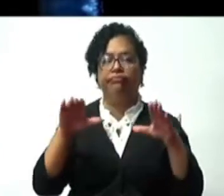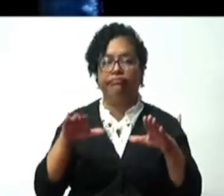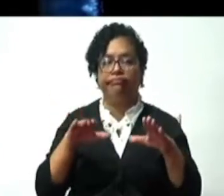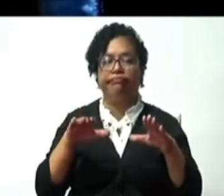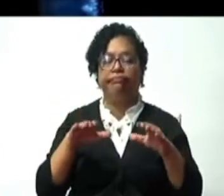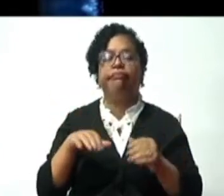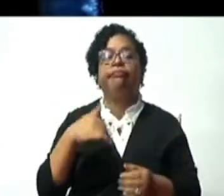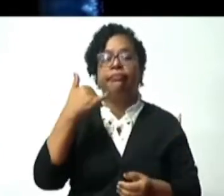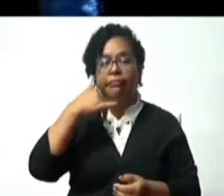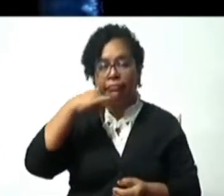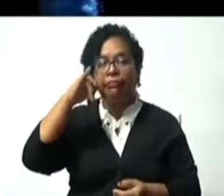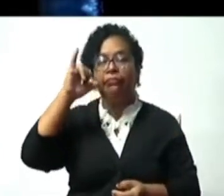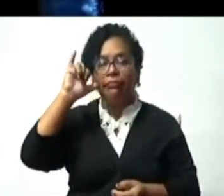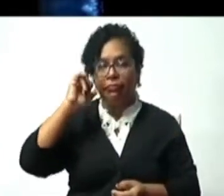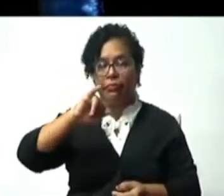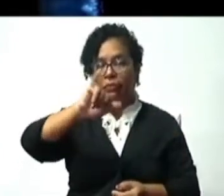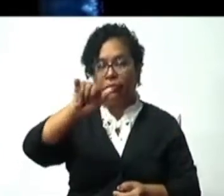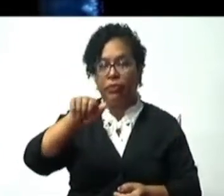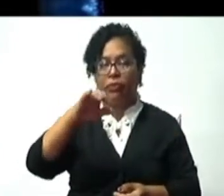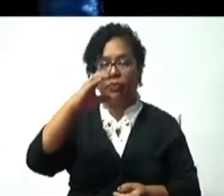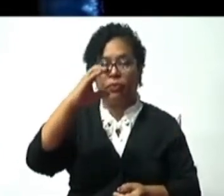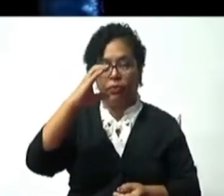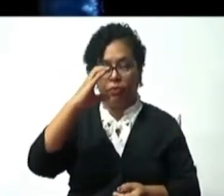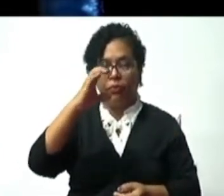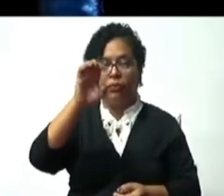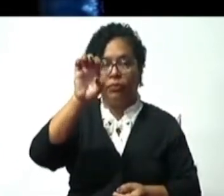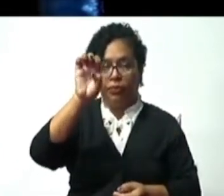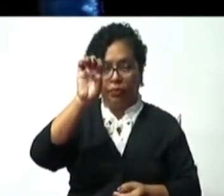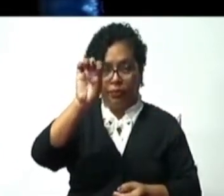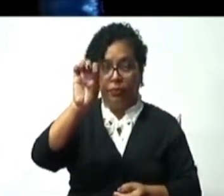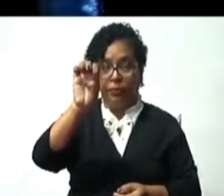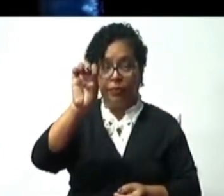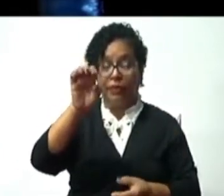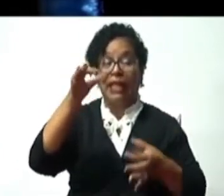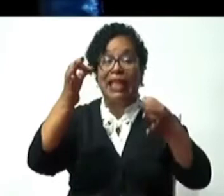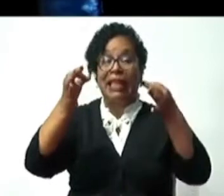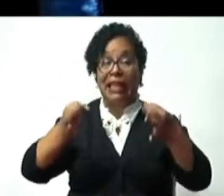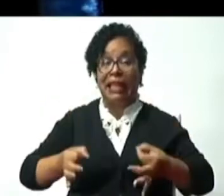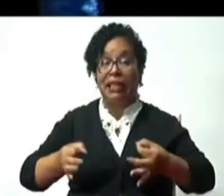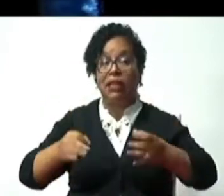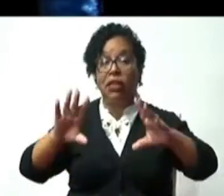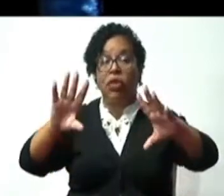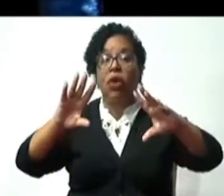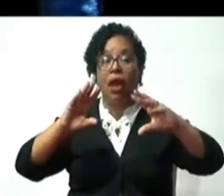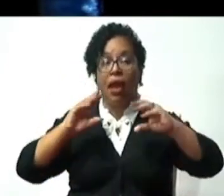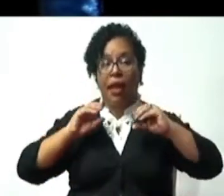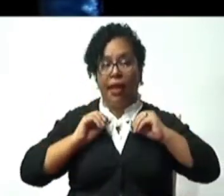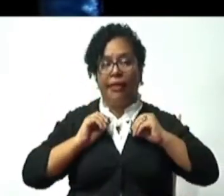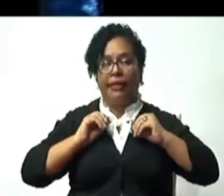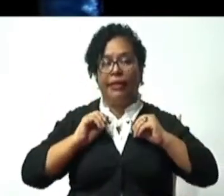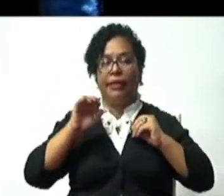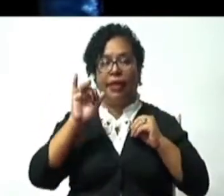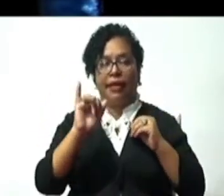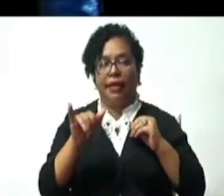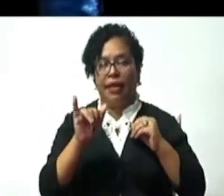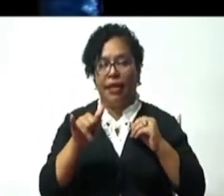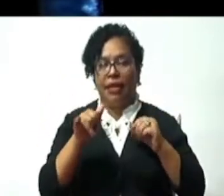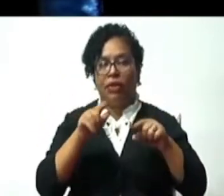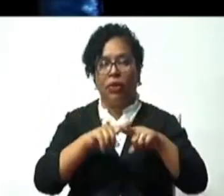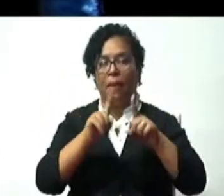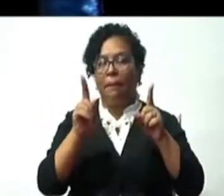resolución, decidió acoger la revisión y dejar sin efecto ese pacto de fusión,